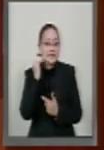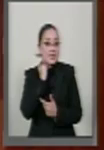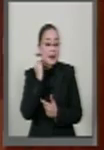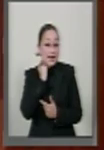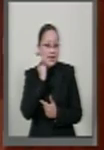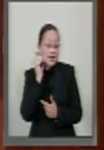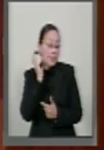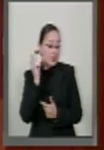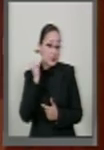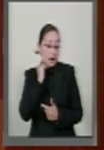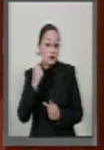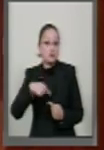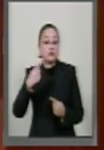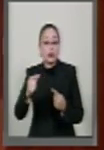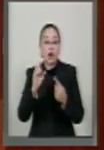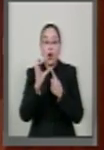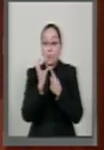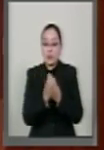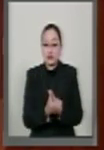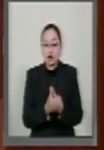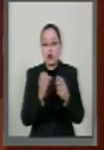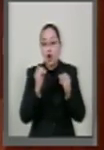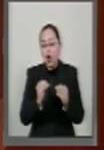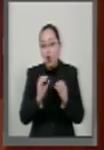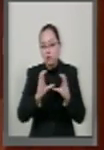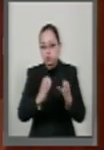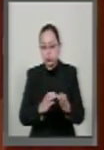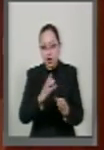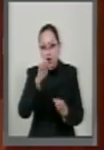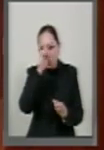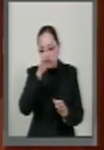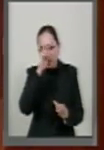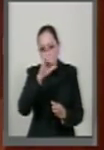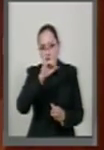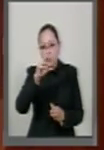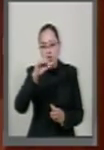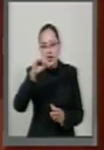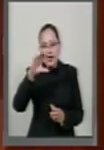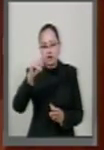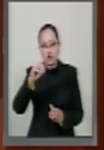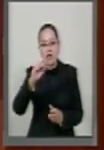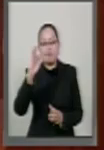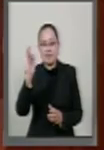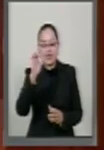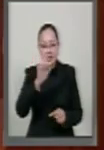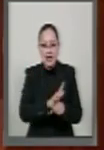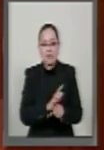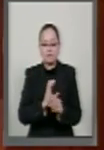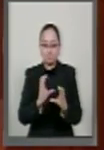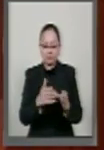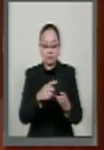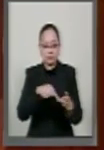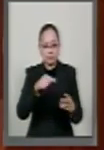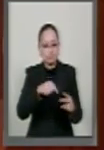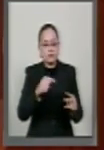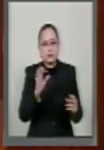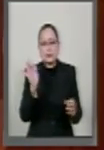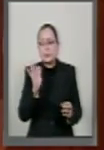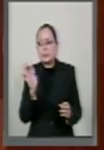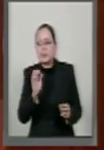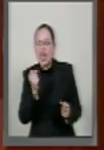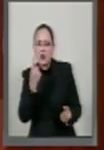y una comisión o el Consejo de la Judicatura Federal en turnos consecutivos, con algunas